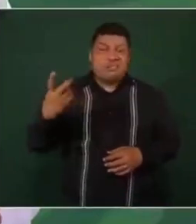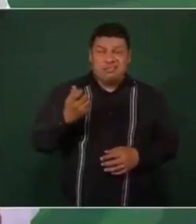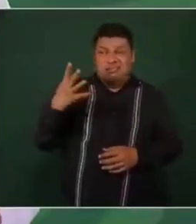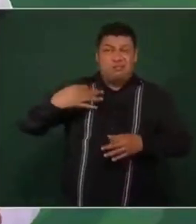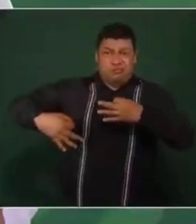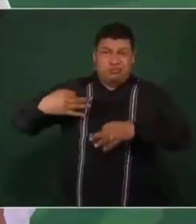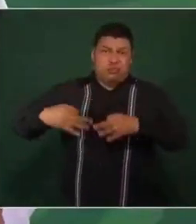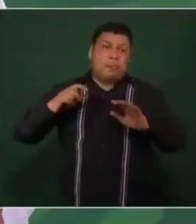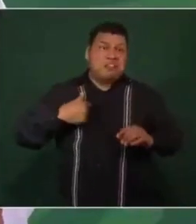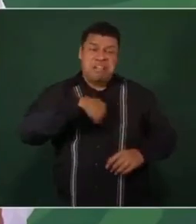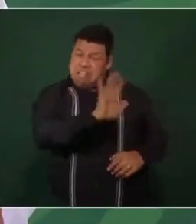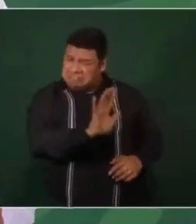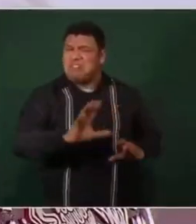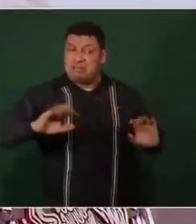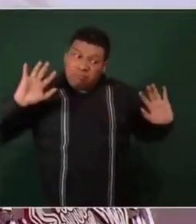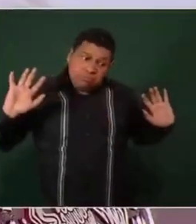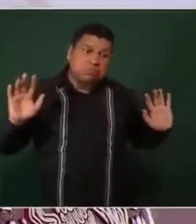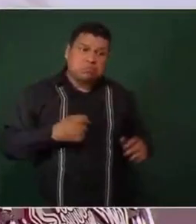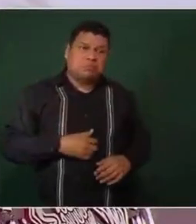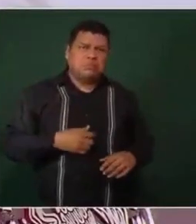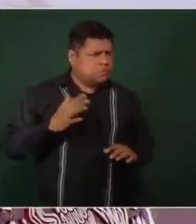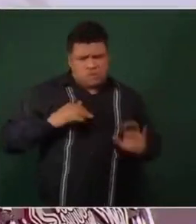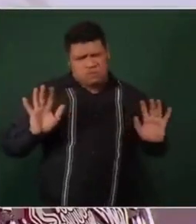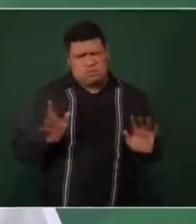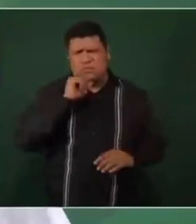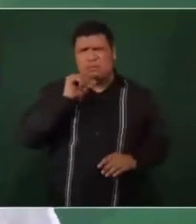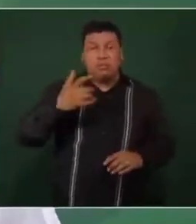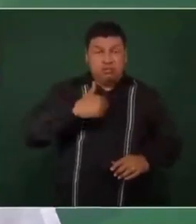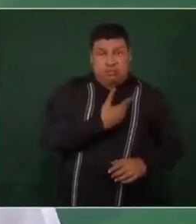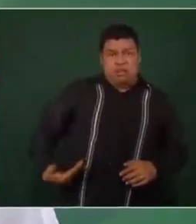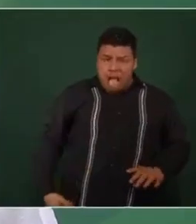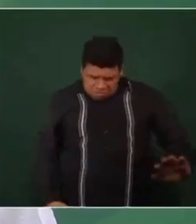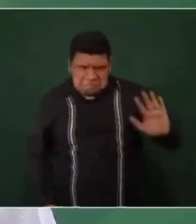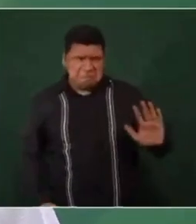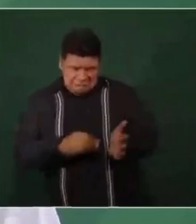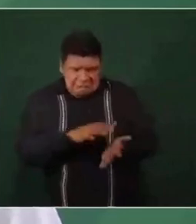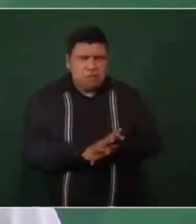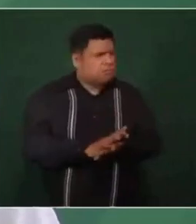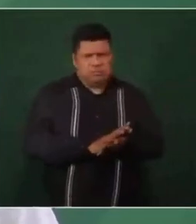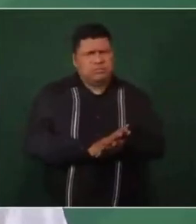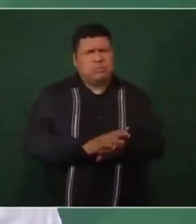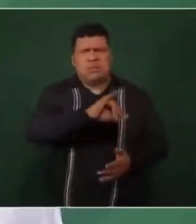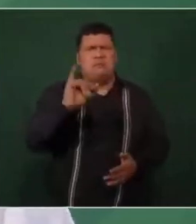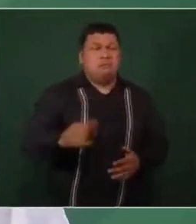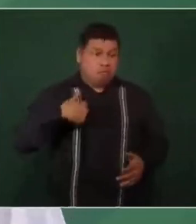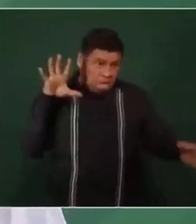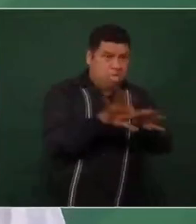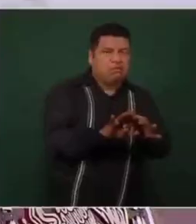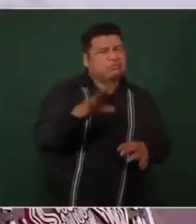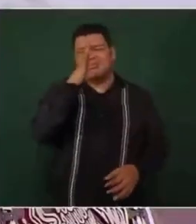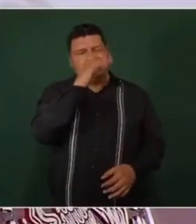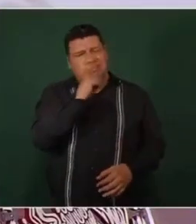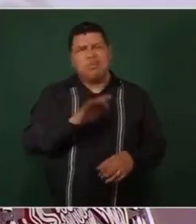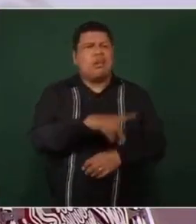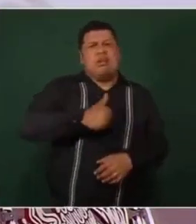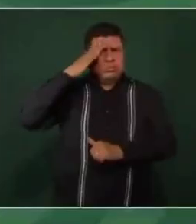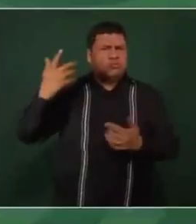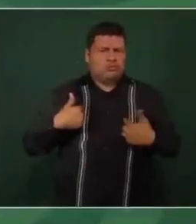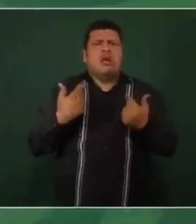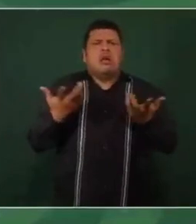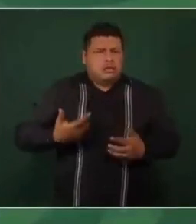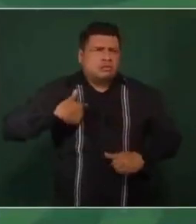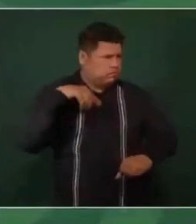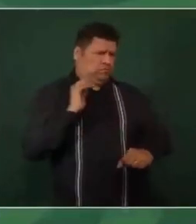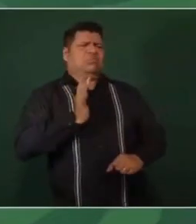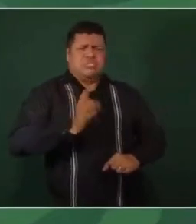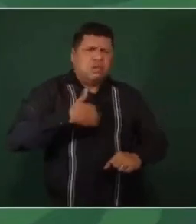no es ni amenaza ni siquiera advertencia. Yo no podría, como presidente, ser cómplice de un abuso. Entonces,